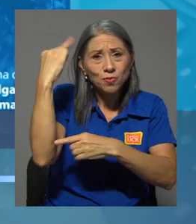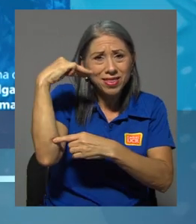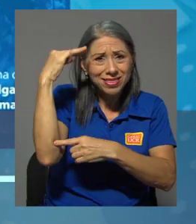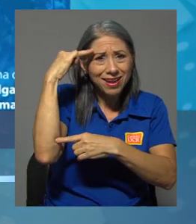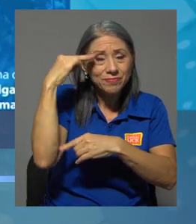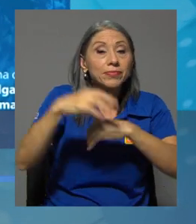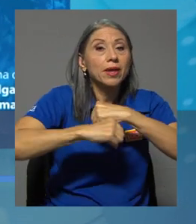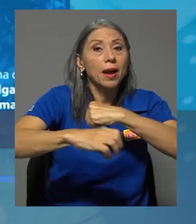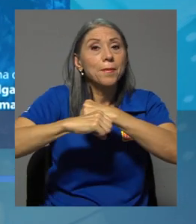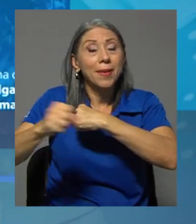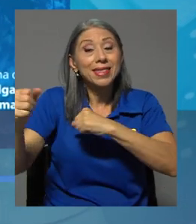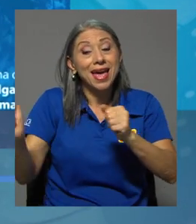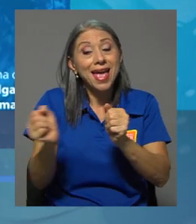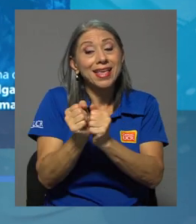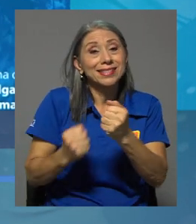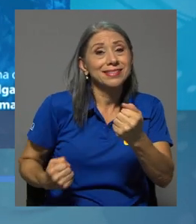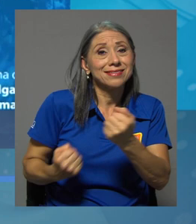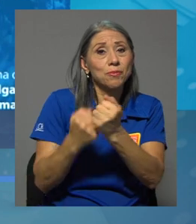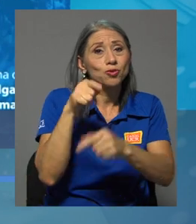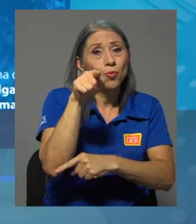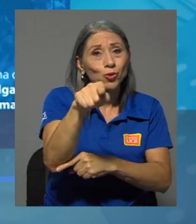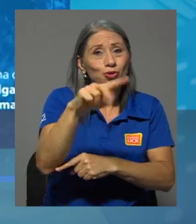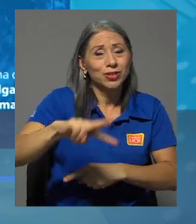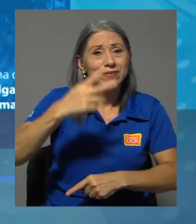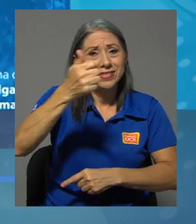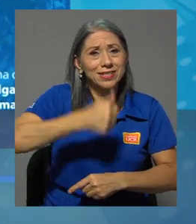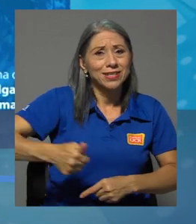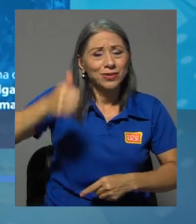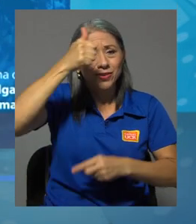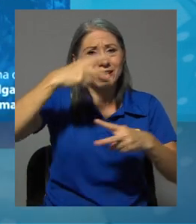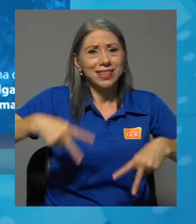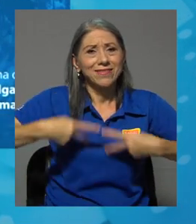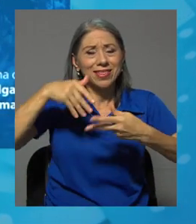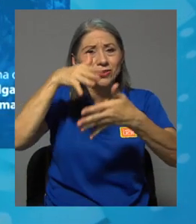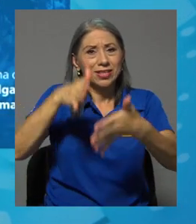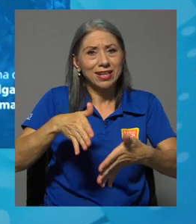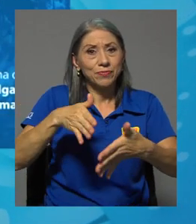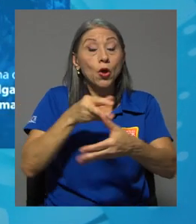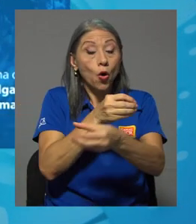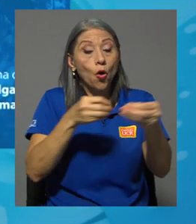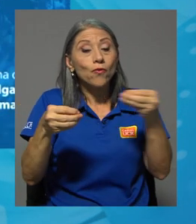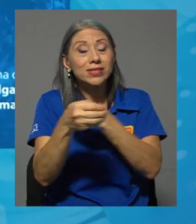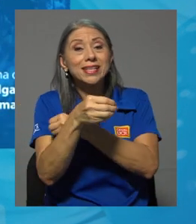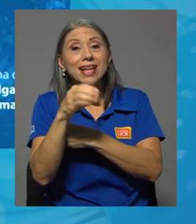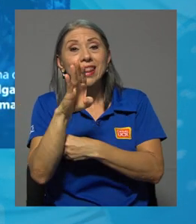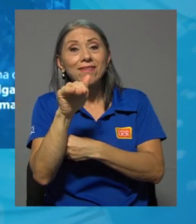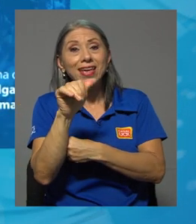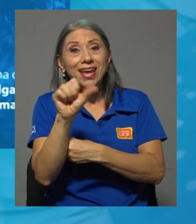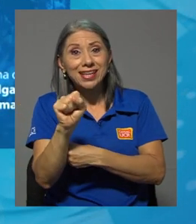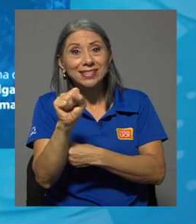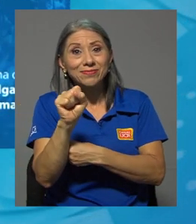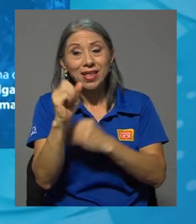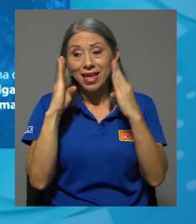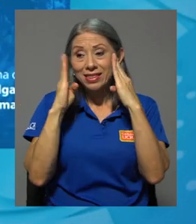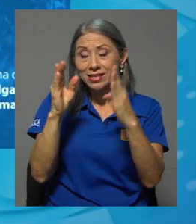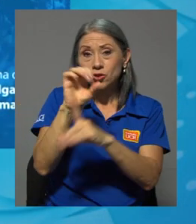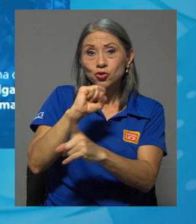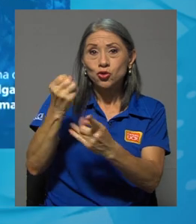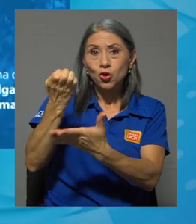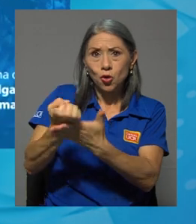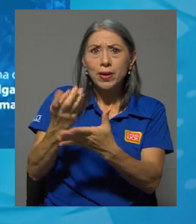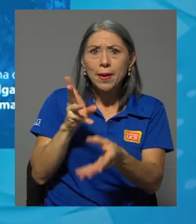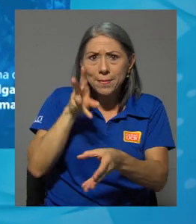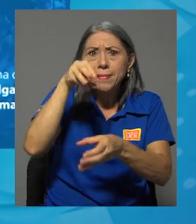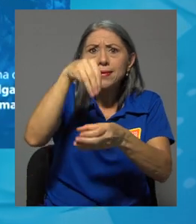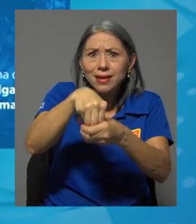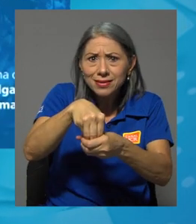y la campaña Estamos con Voz de la Vicerrectoría de Vida Estudiantil. La Oficina de Becas y Atención Socioeconómica pertenece a la Vicerrectoría de Vida